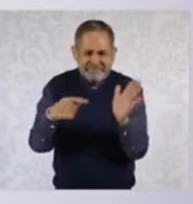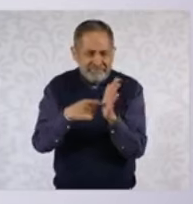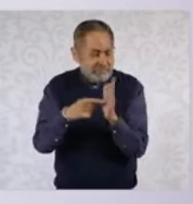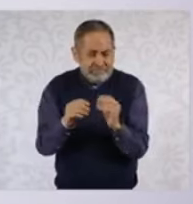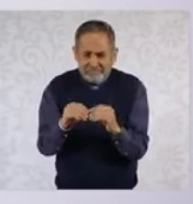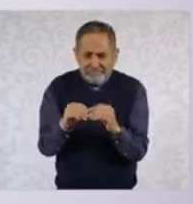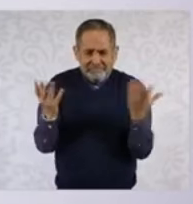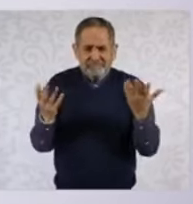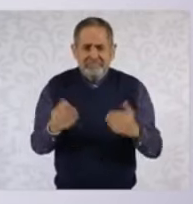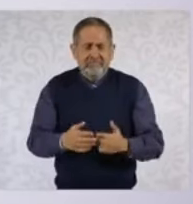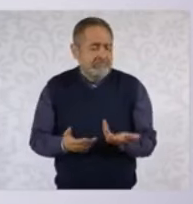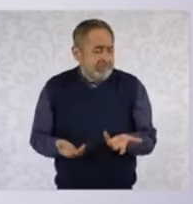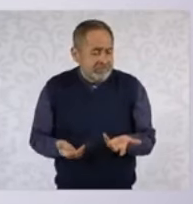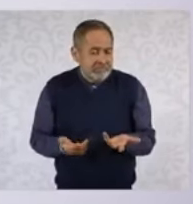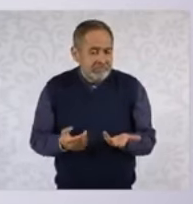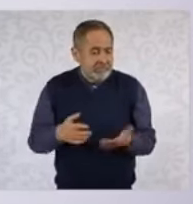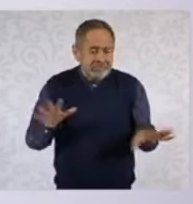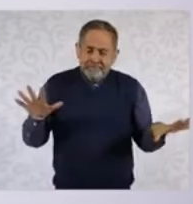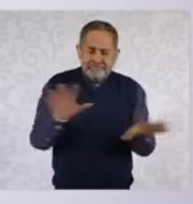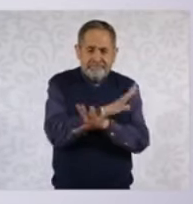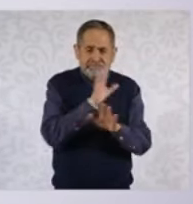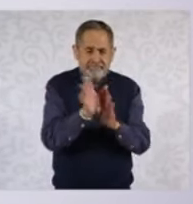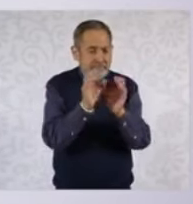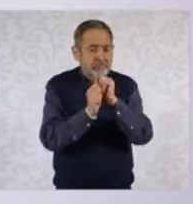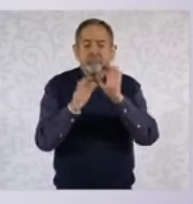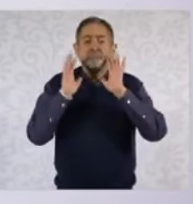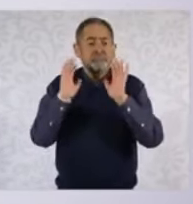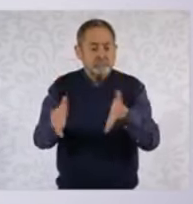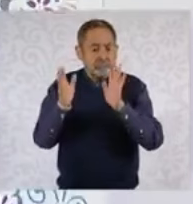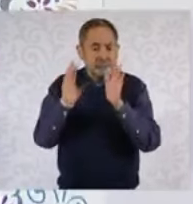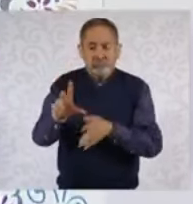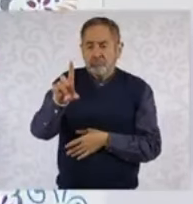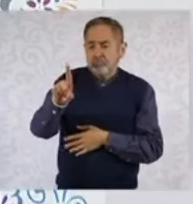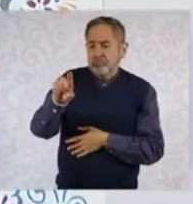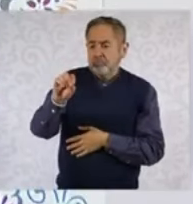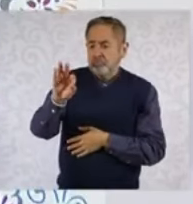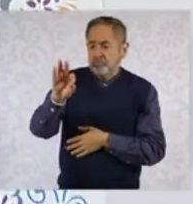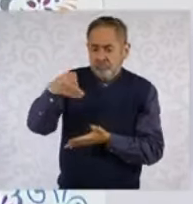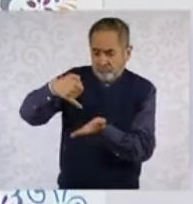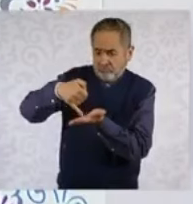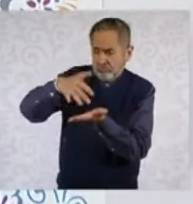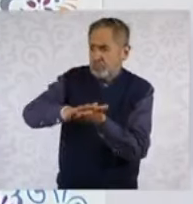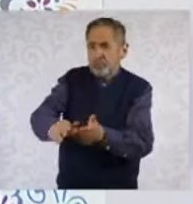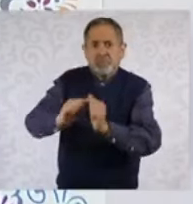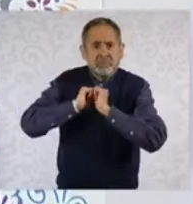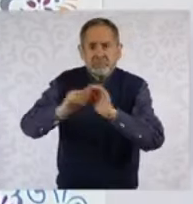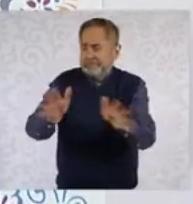Y que la reforma a la Constitución ya fue publicada en el Diario Oficial de la Federación.